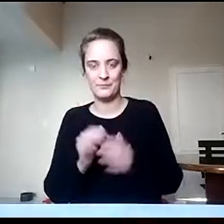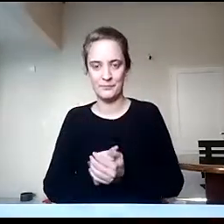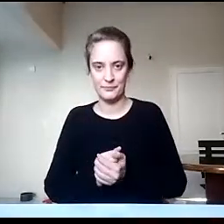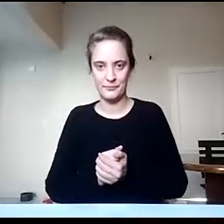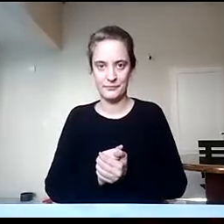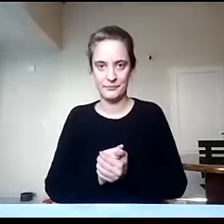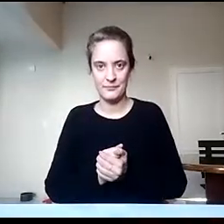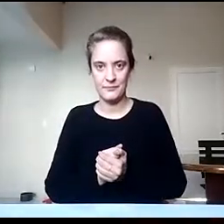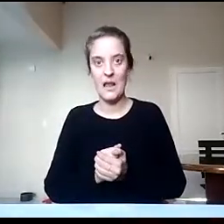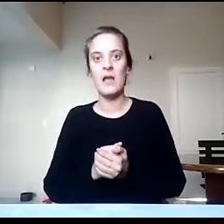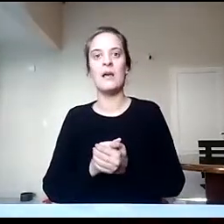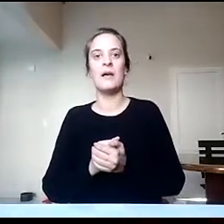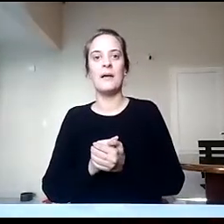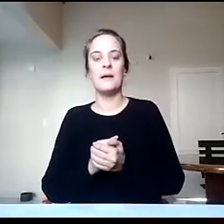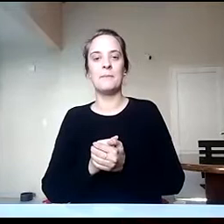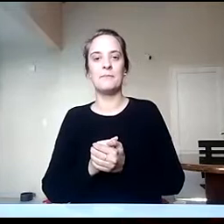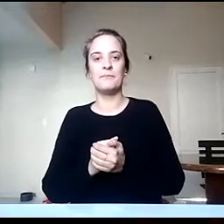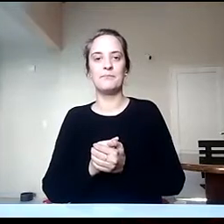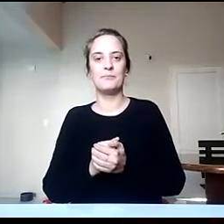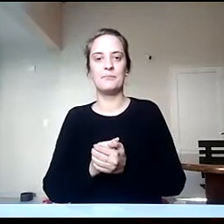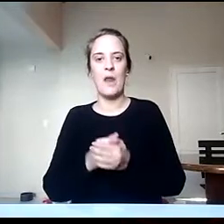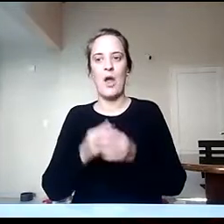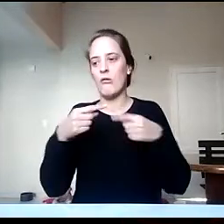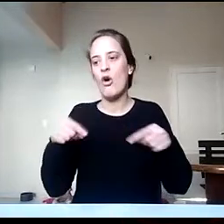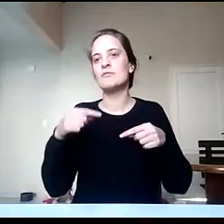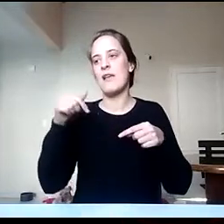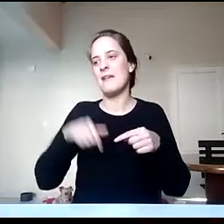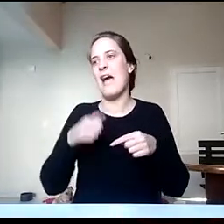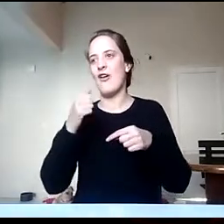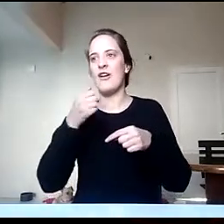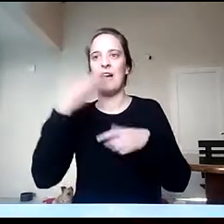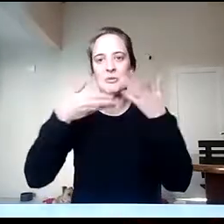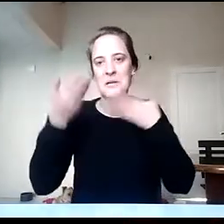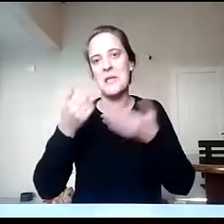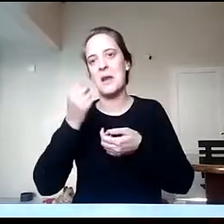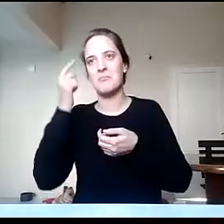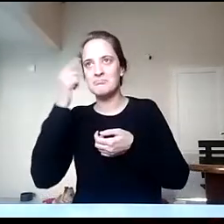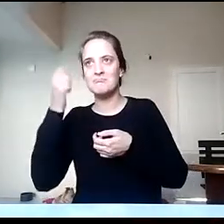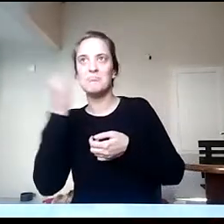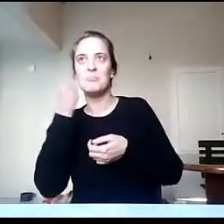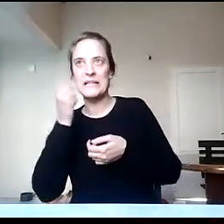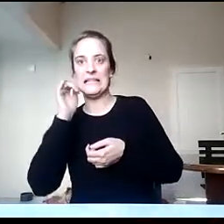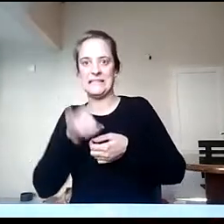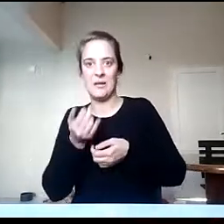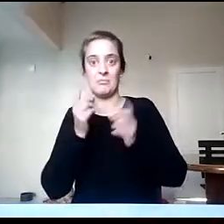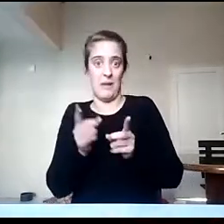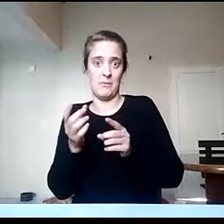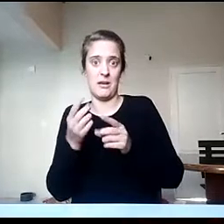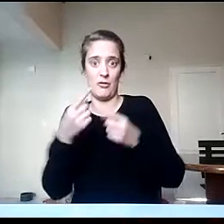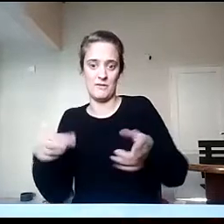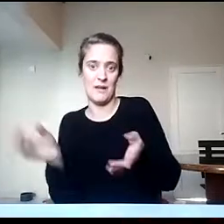disparadores o de estos aspectos que vamos conversando que tienen de interés y que son de interés geográfico.